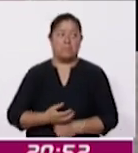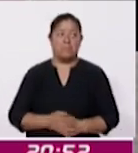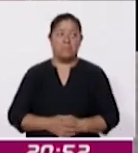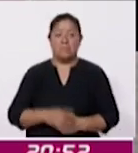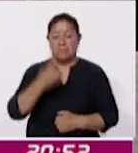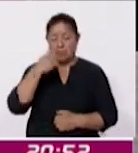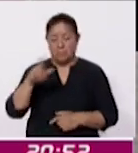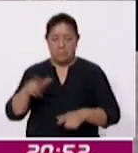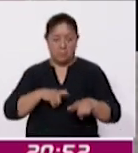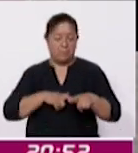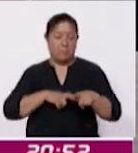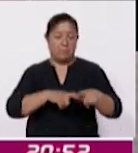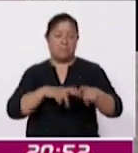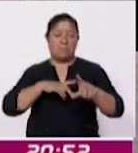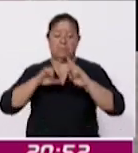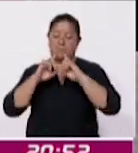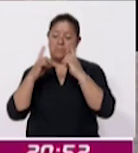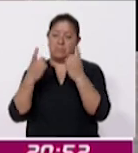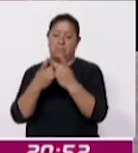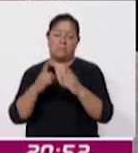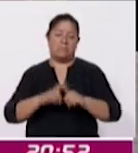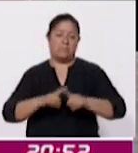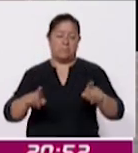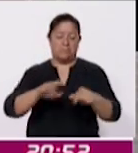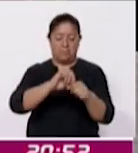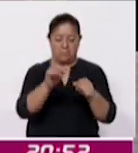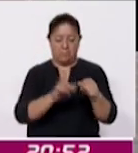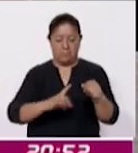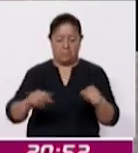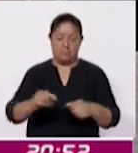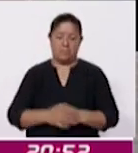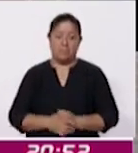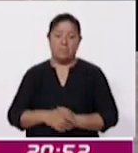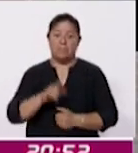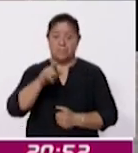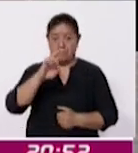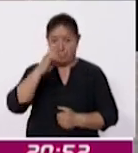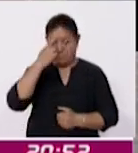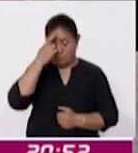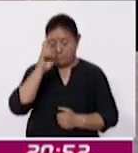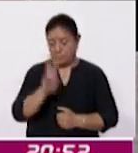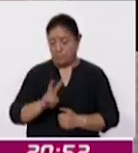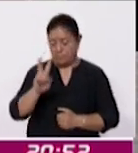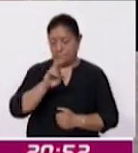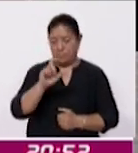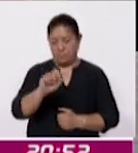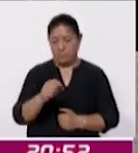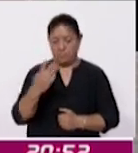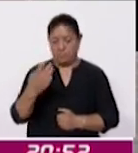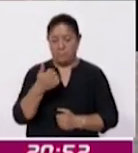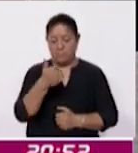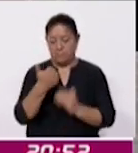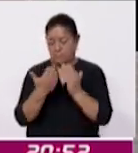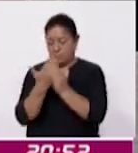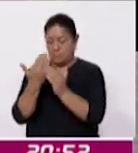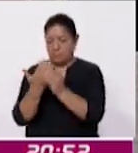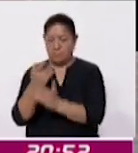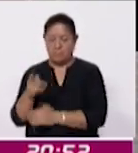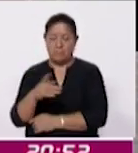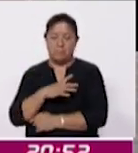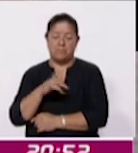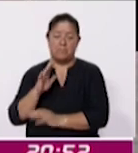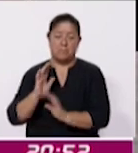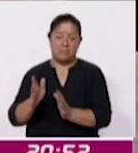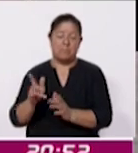recorrido por todas las diócesis del país entonces le recordamos viernes 23 6 de la mañana expuesta la